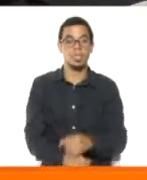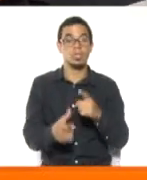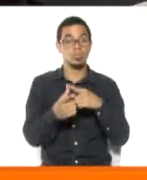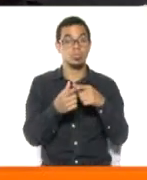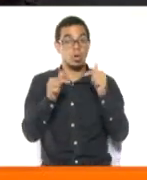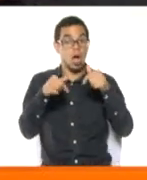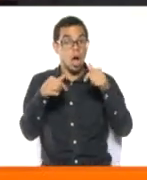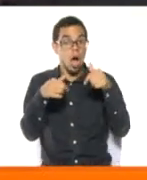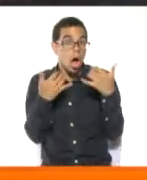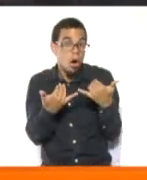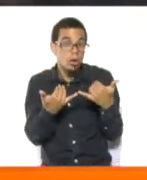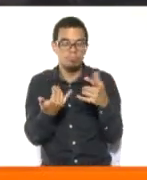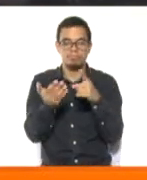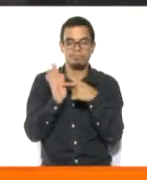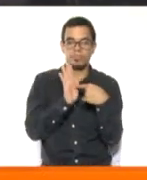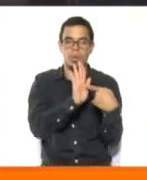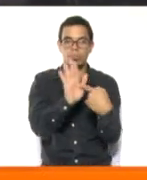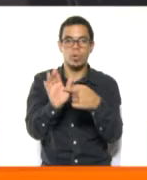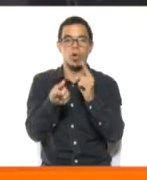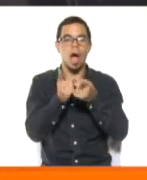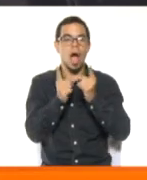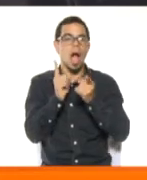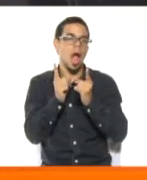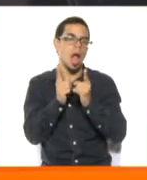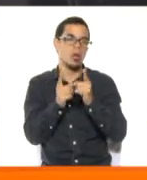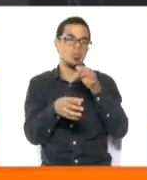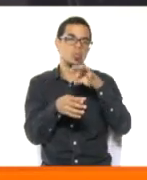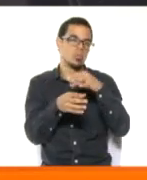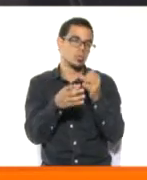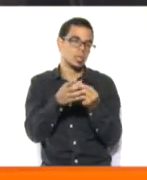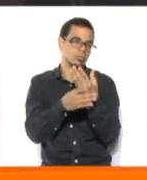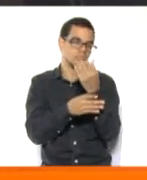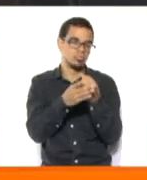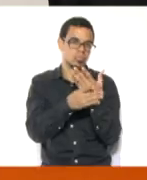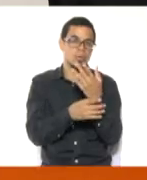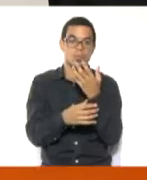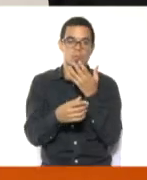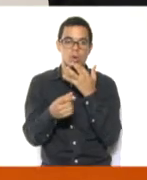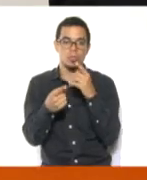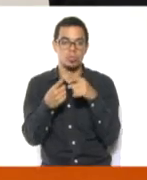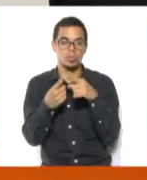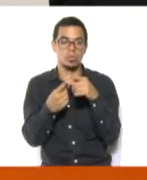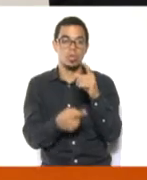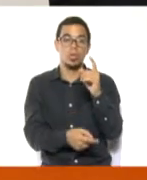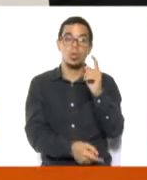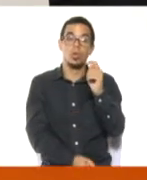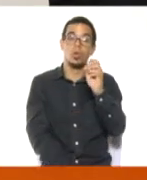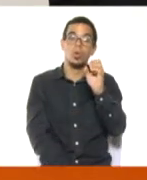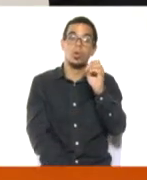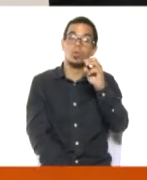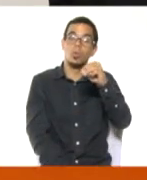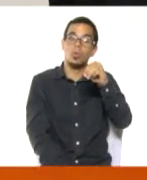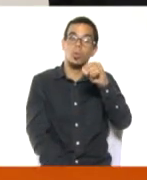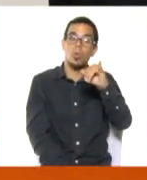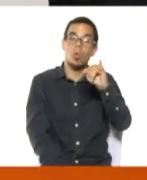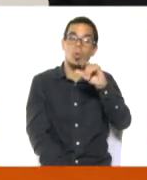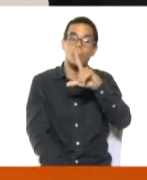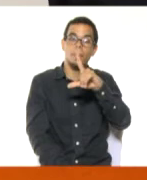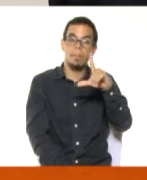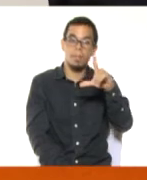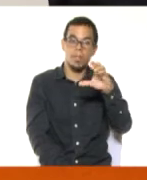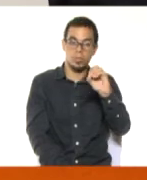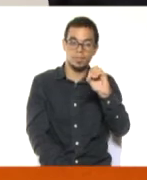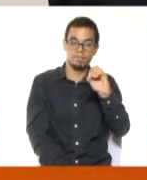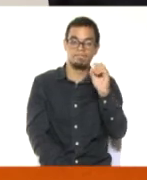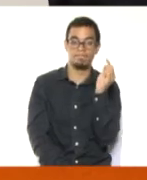medicinales. En este caso le vamos a mostrar el tomillo y el toronjil. El tomillo tiene propiedades antisépticas